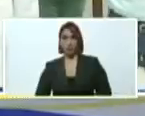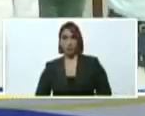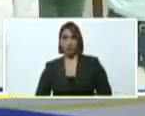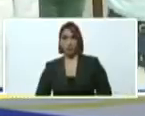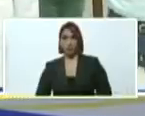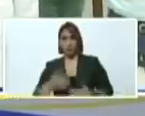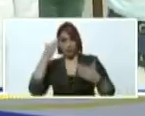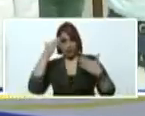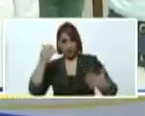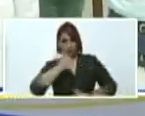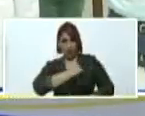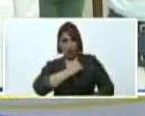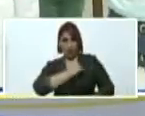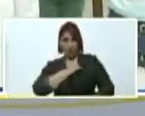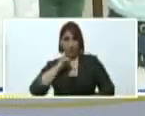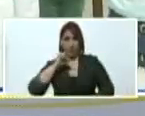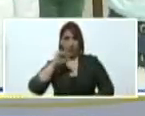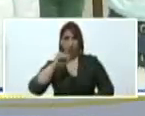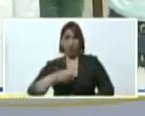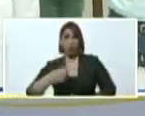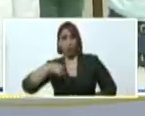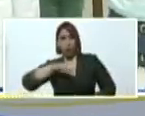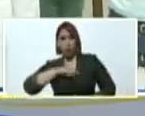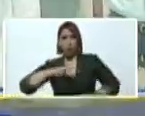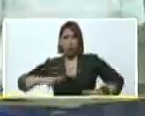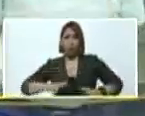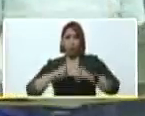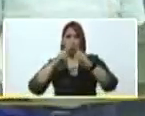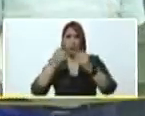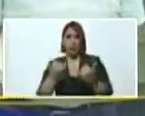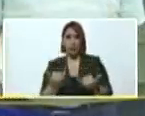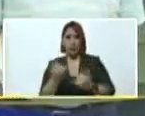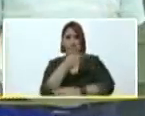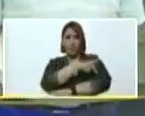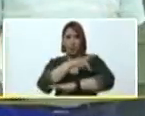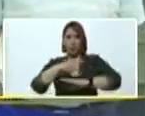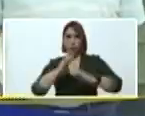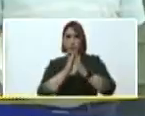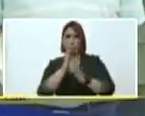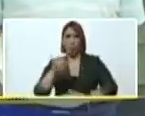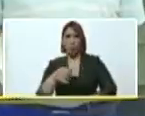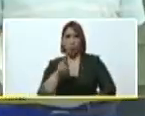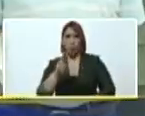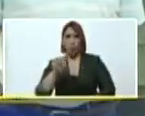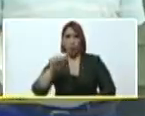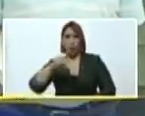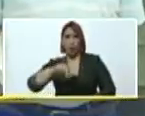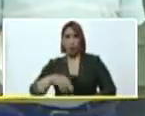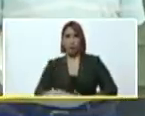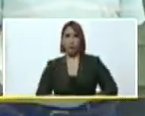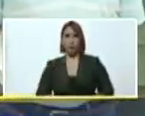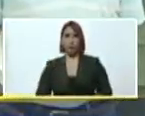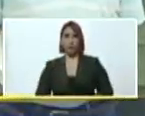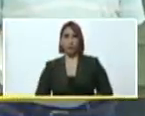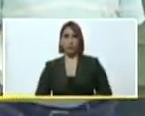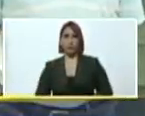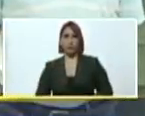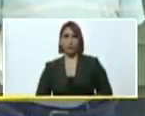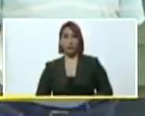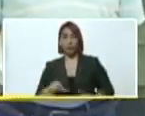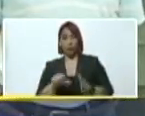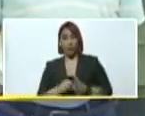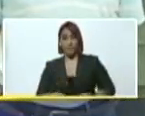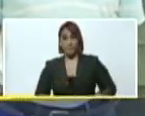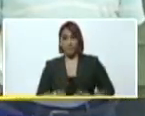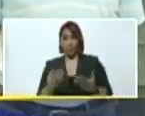Saludos, camarada presidente. Nos encontramos en este momento en la parroquia San Juan, específicamente en el hospital militar doctor Carlos Arbelo. Donde le